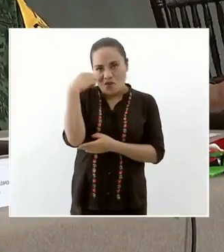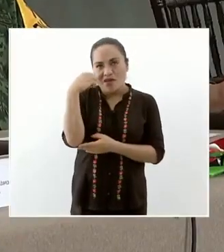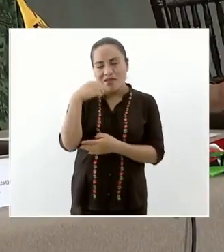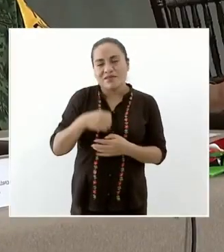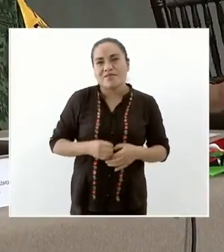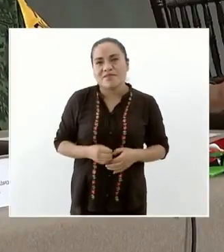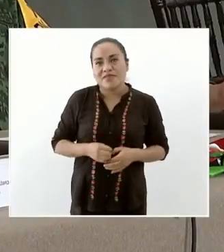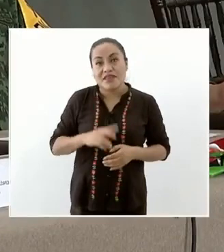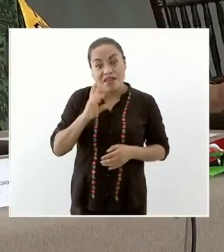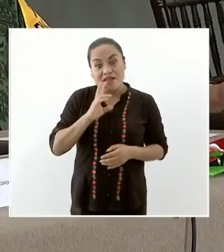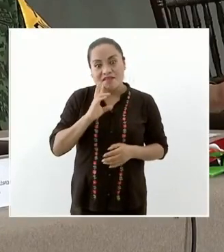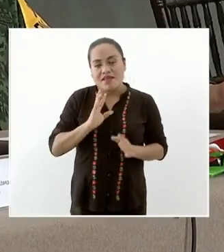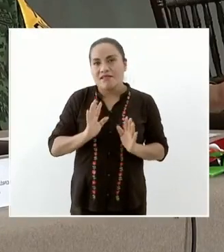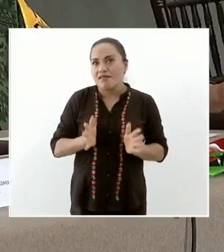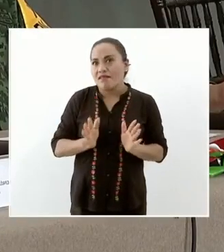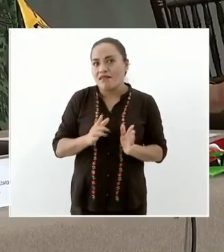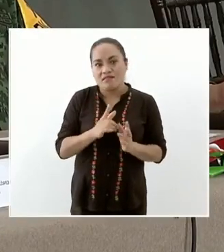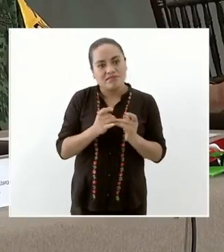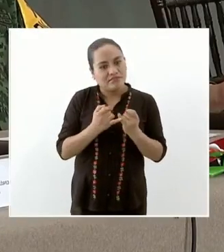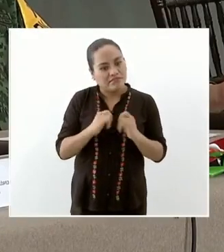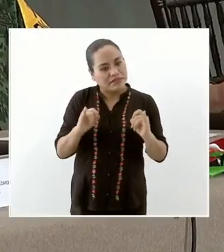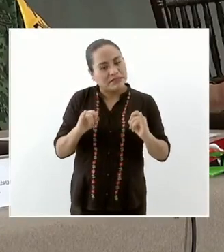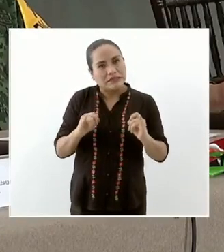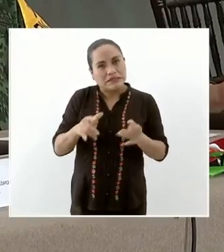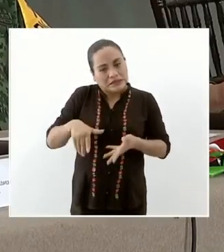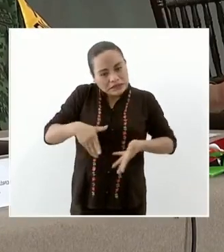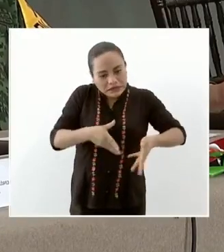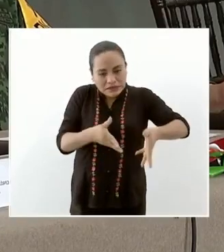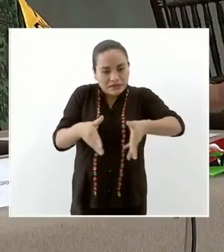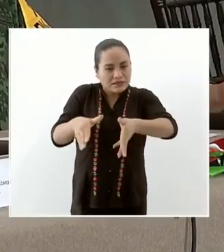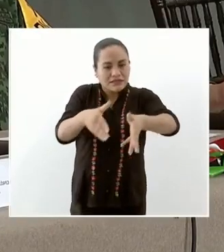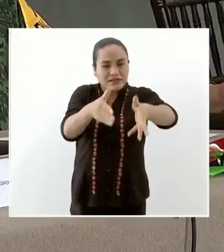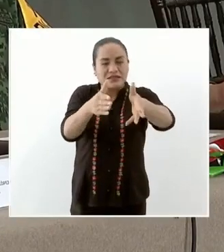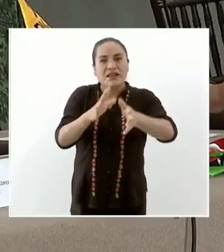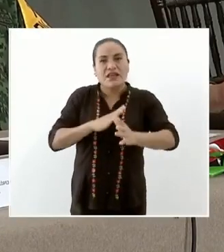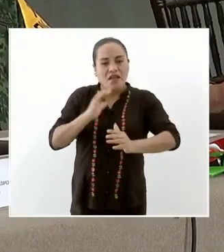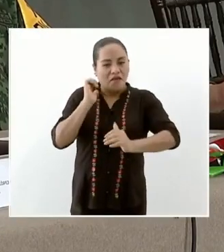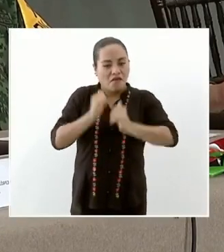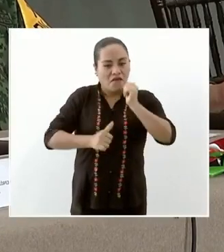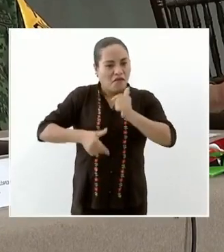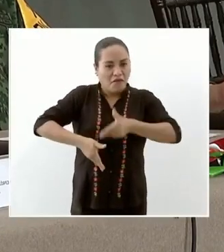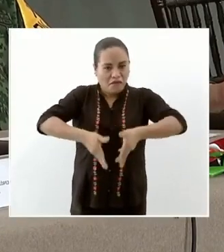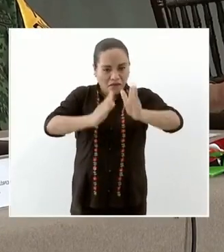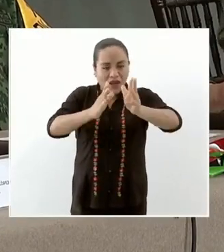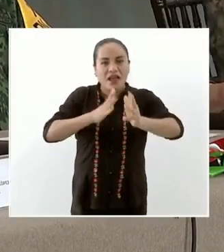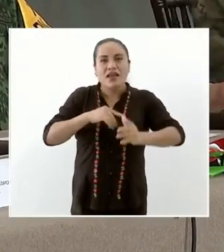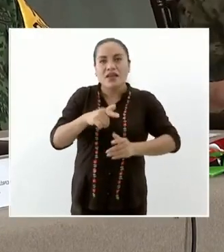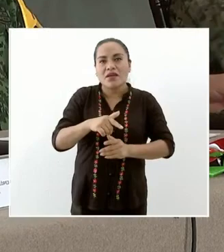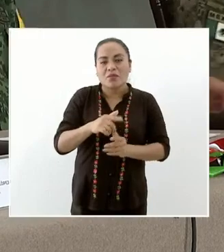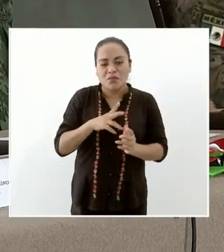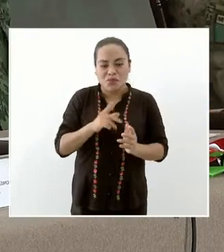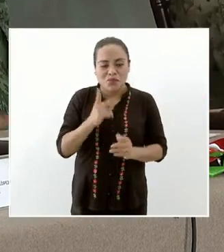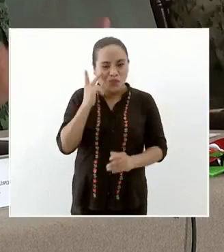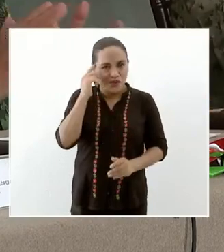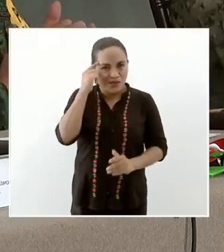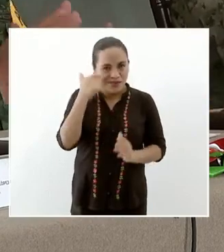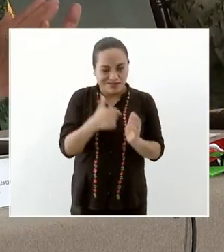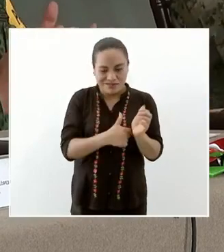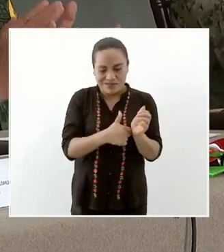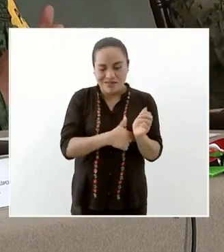inauguramos la carretera de Puerto Escondido Oaxaca o